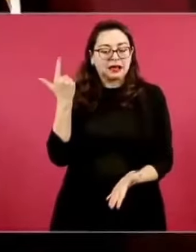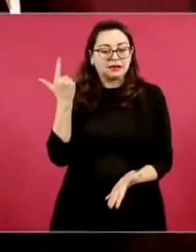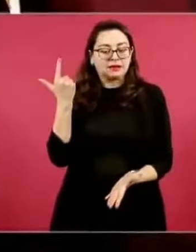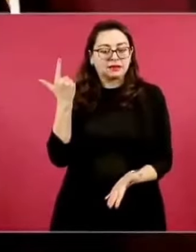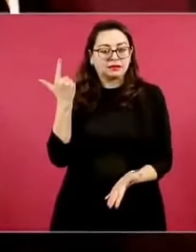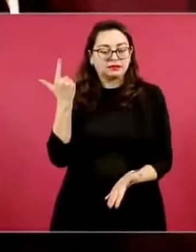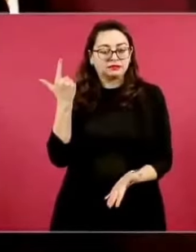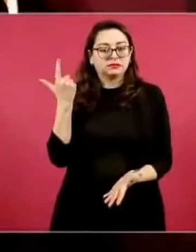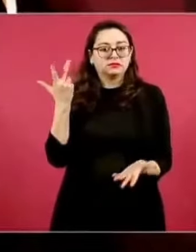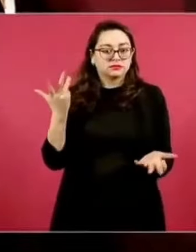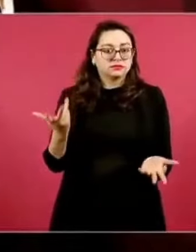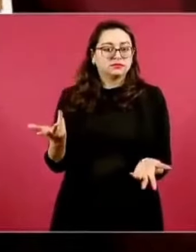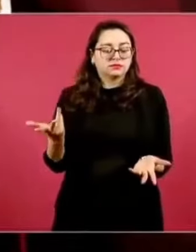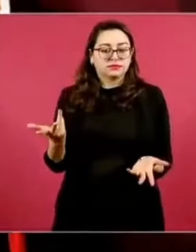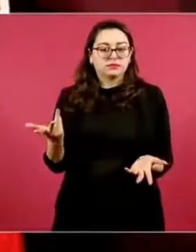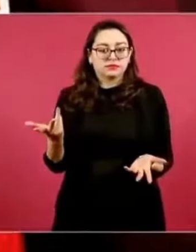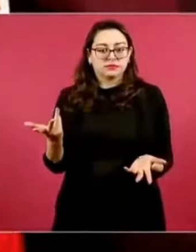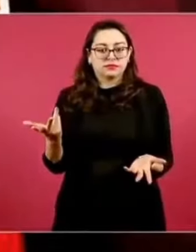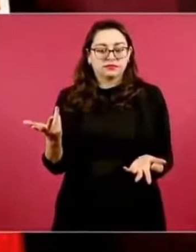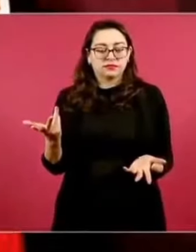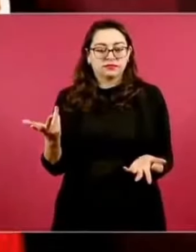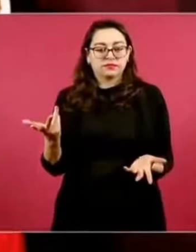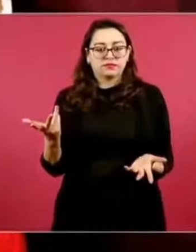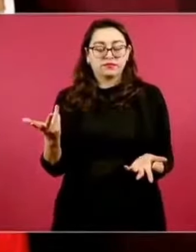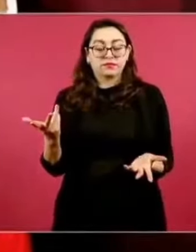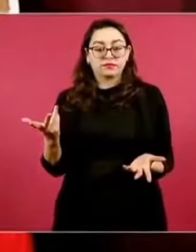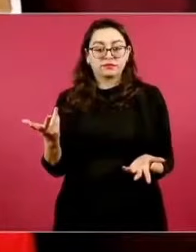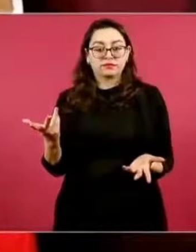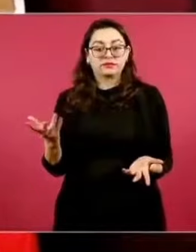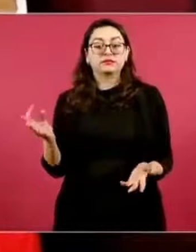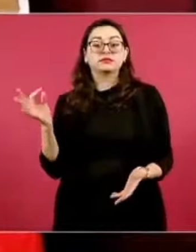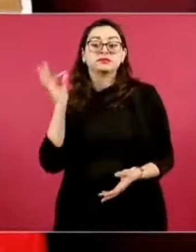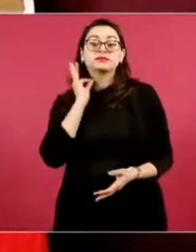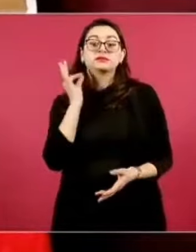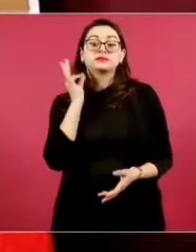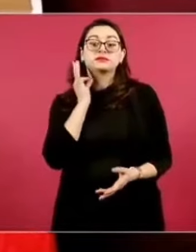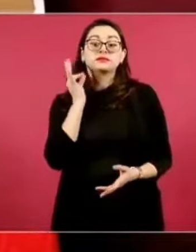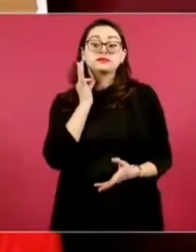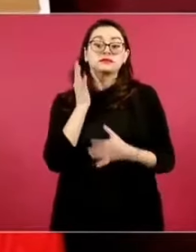de acuerdo a la fiscalía,